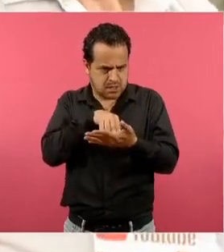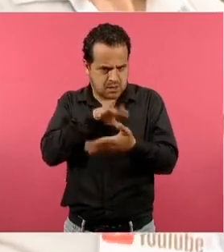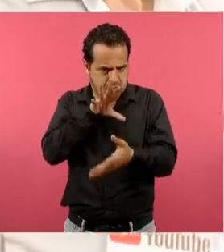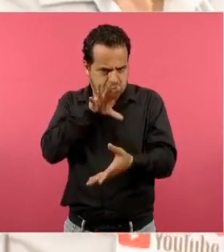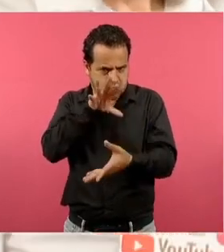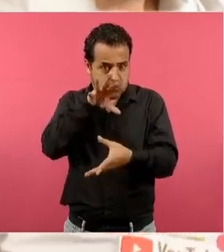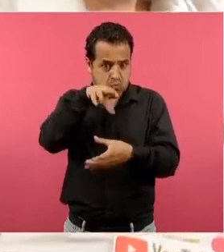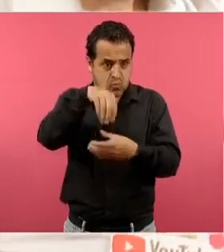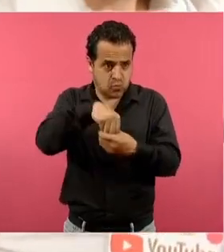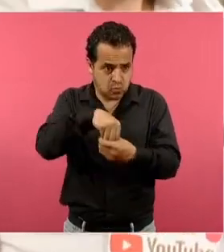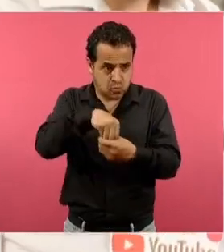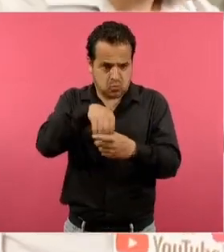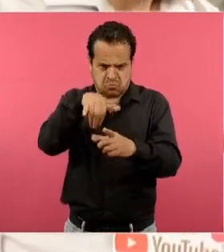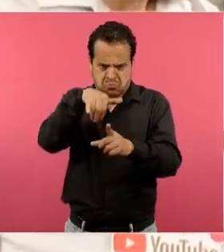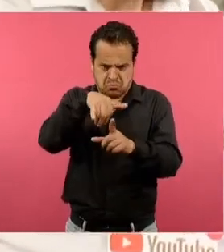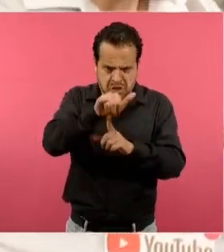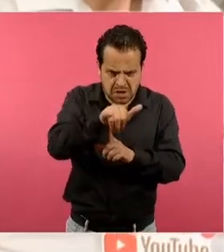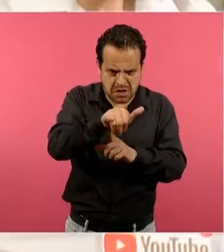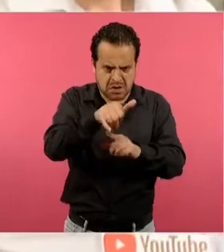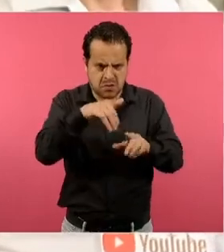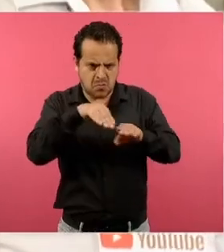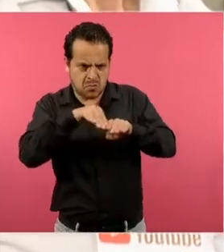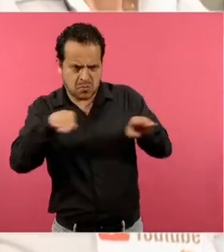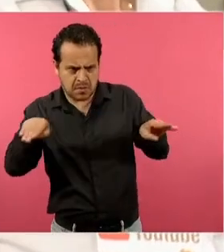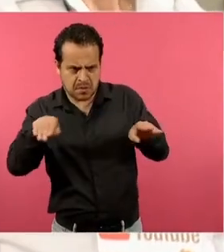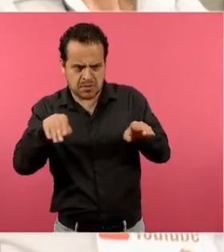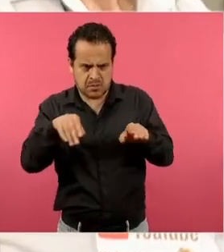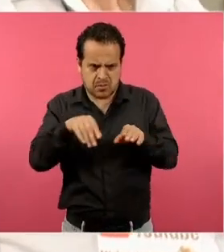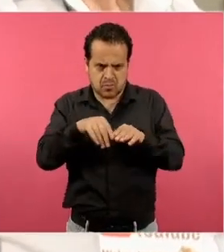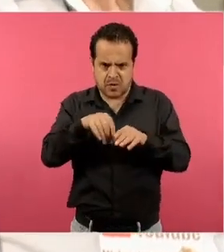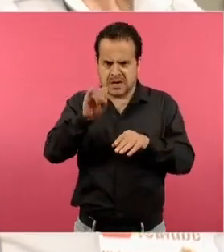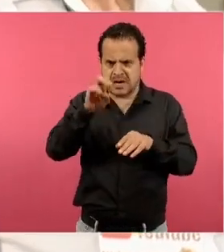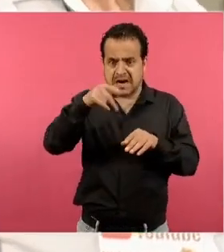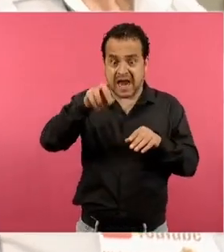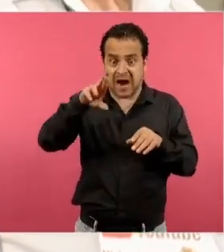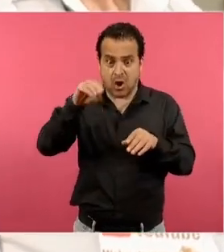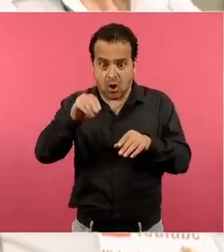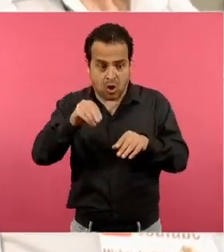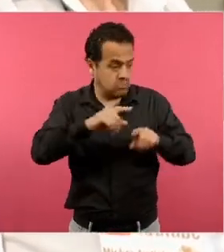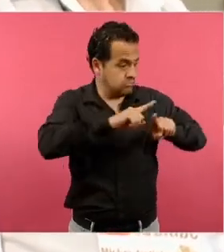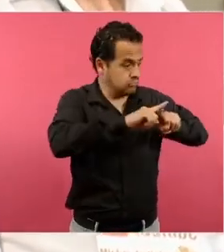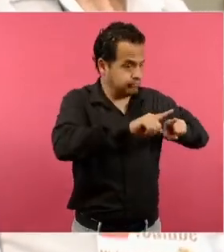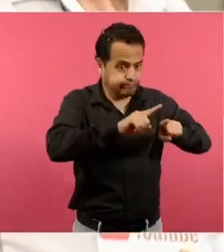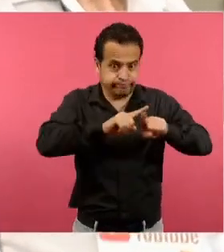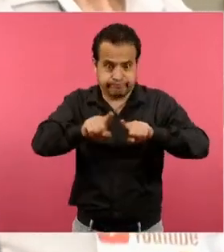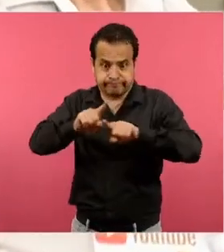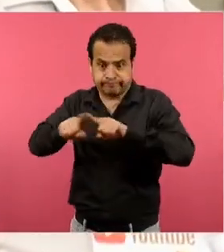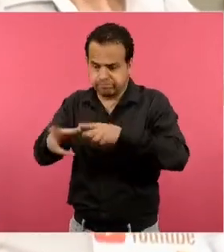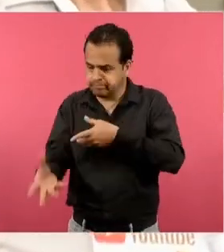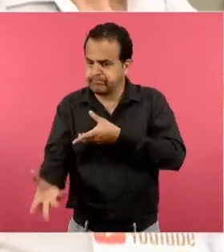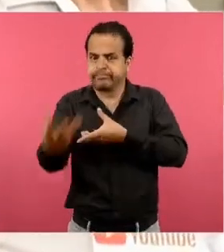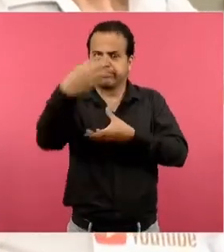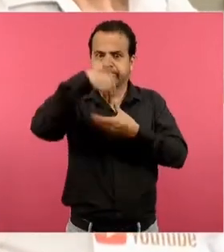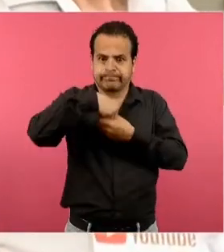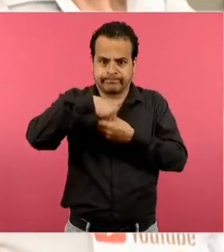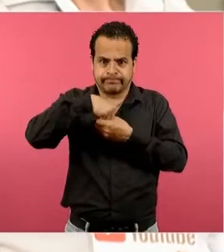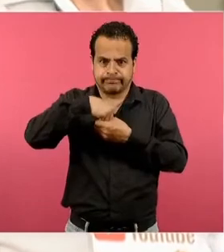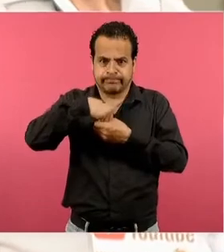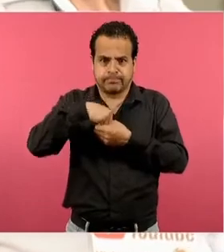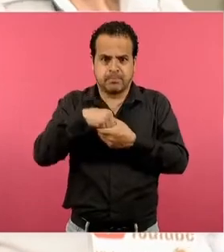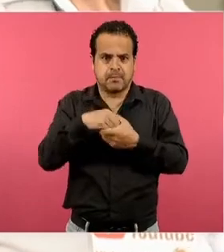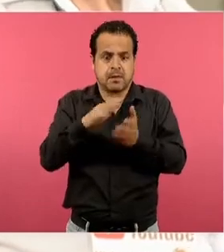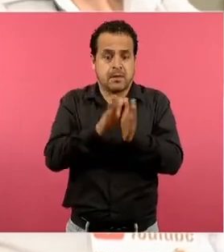diversidad. En los libros de tercero encontramos, por ejemplo, estos temas de los